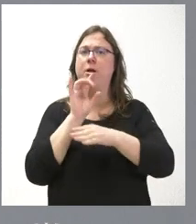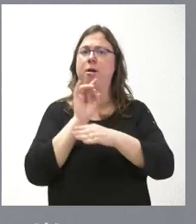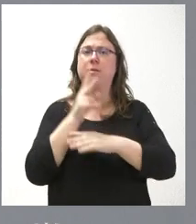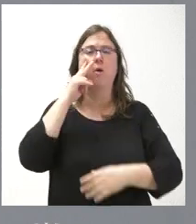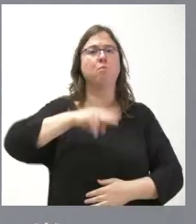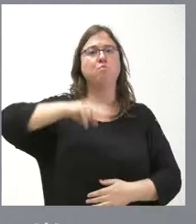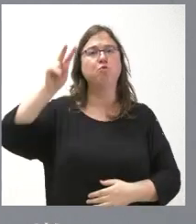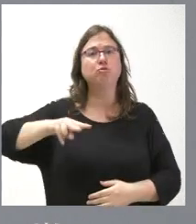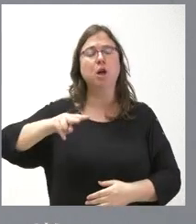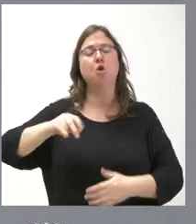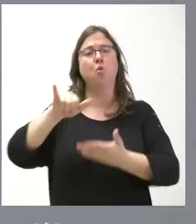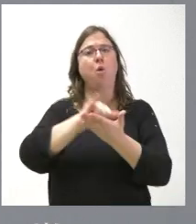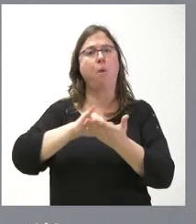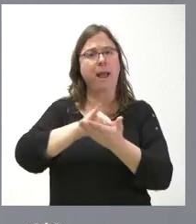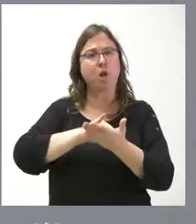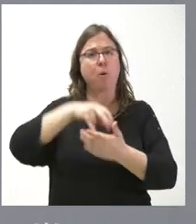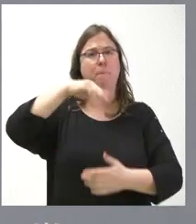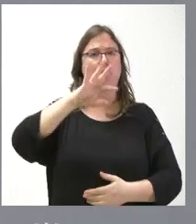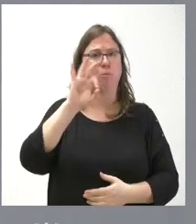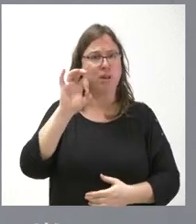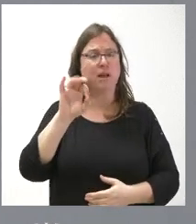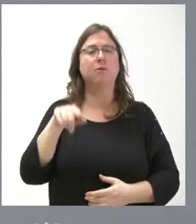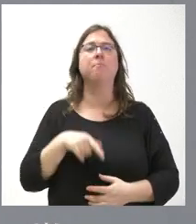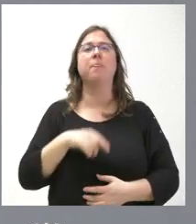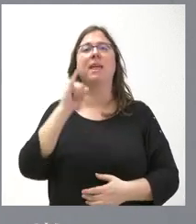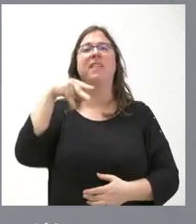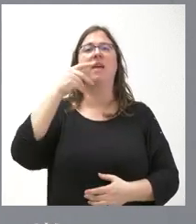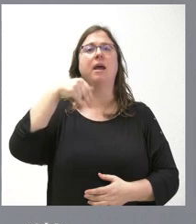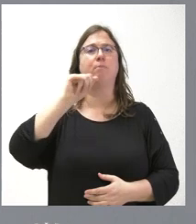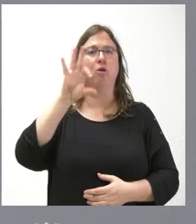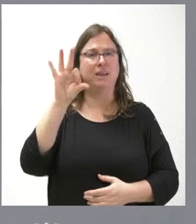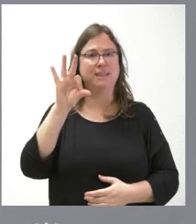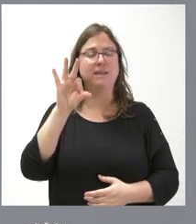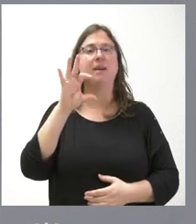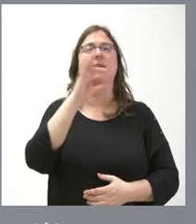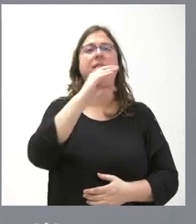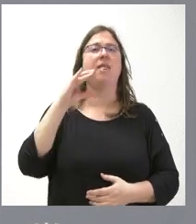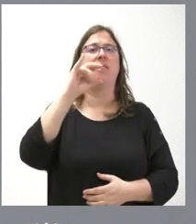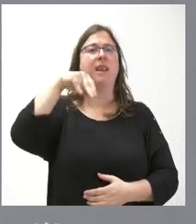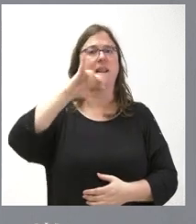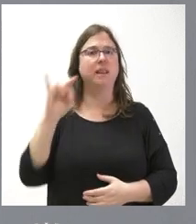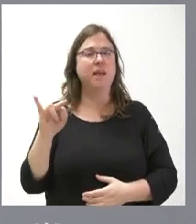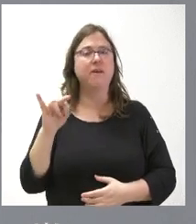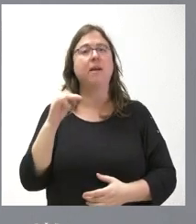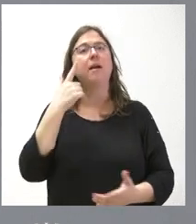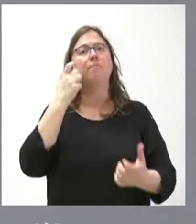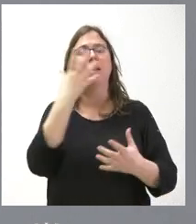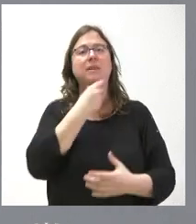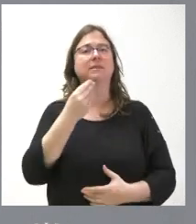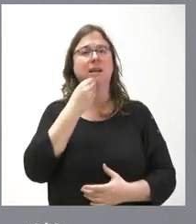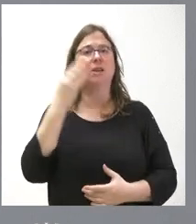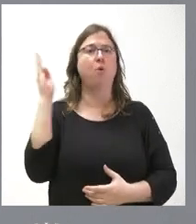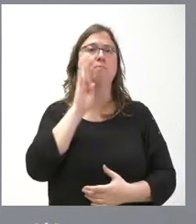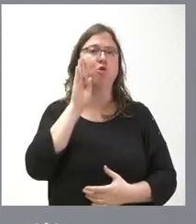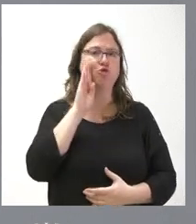Metropolitano de Nueva York, al Museo de Arte de Indianápolis, al Museo de Cincinnati, al Museo de Bellas Artes de Boston y al